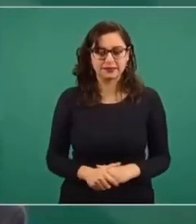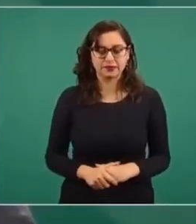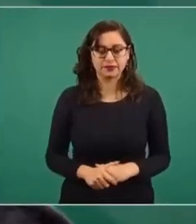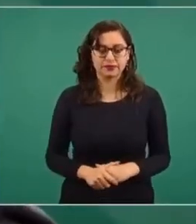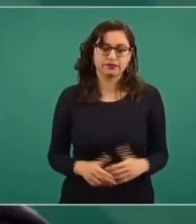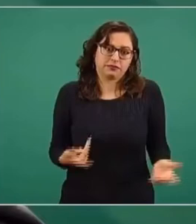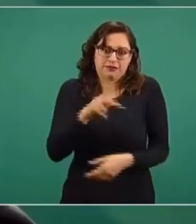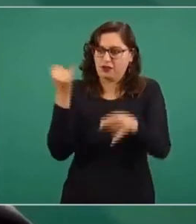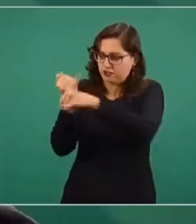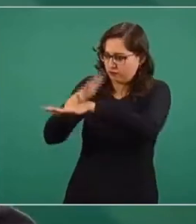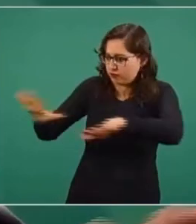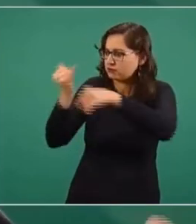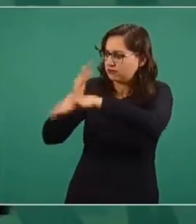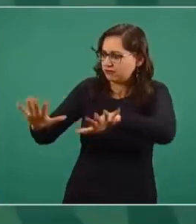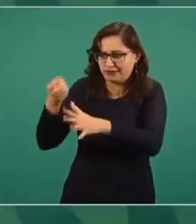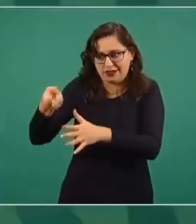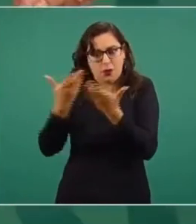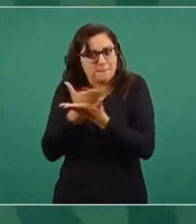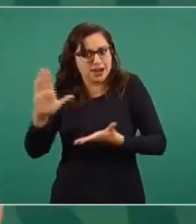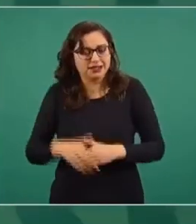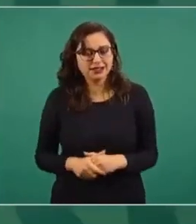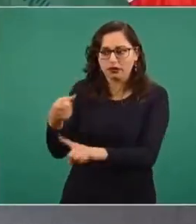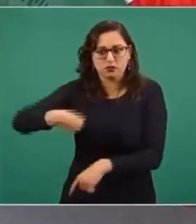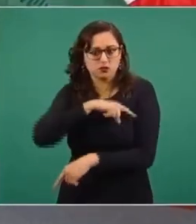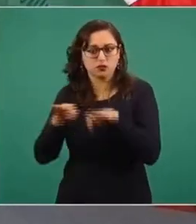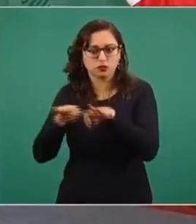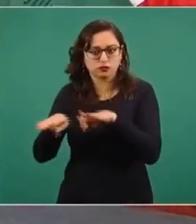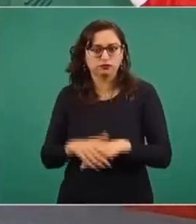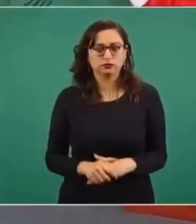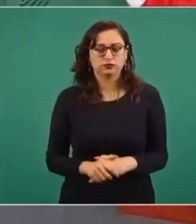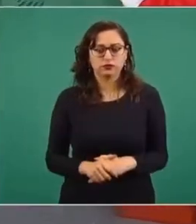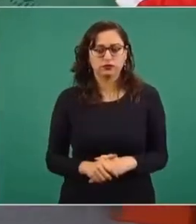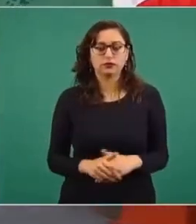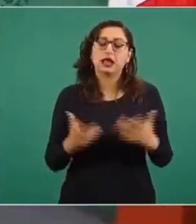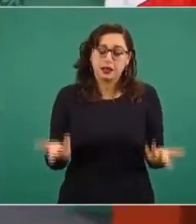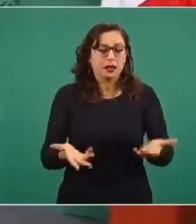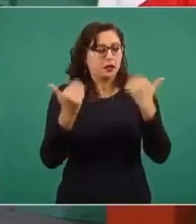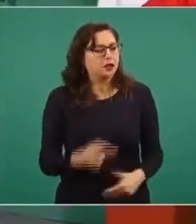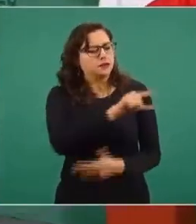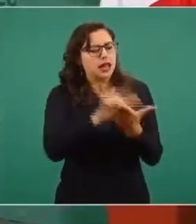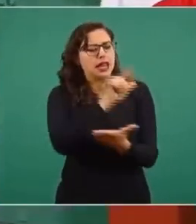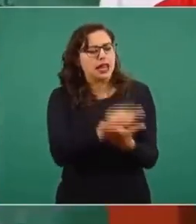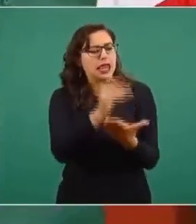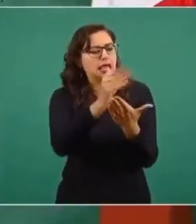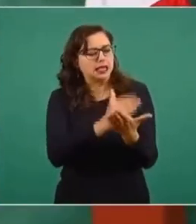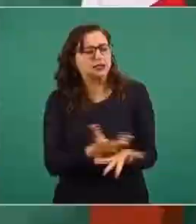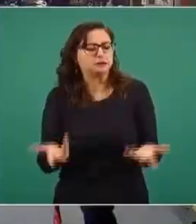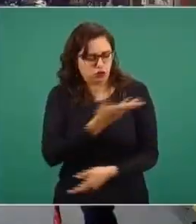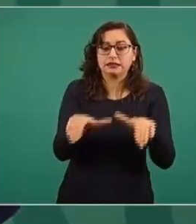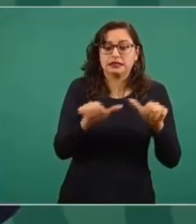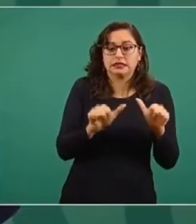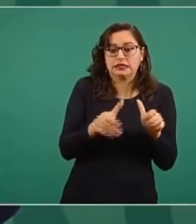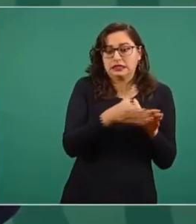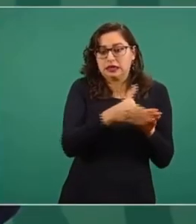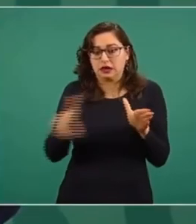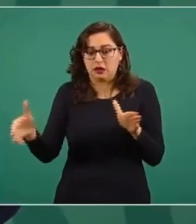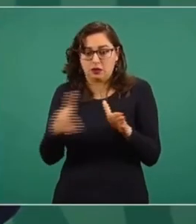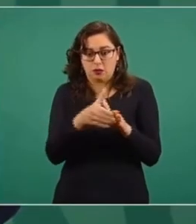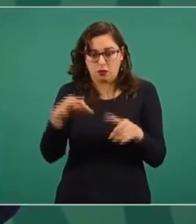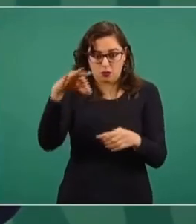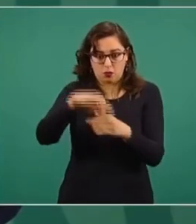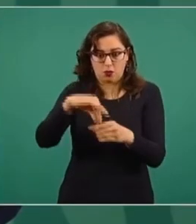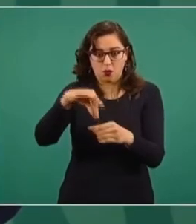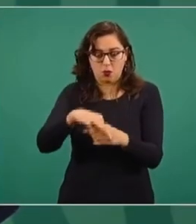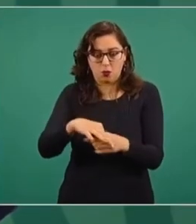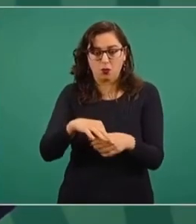Pero sí vamos a estar informándole al pueblo de todo. A ver, y técnicamente, jurídicamente, ¿qué hay, consejero, sobre esto? Porque el